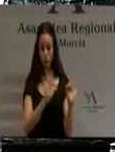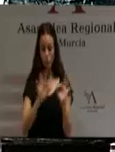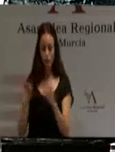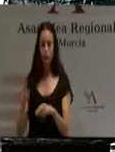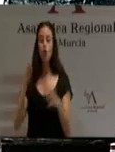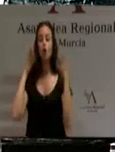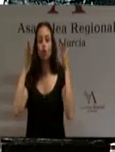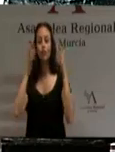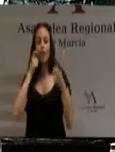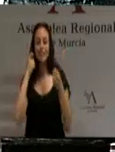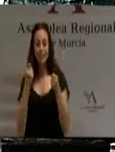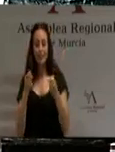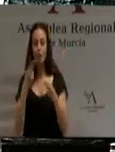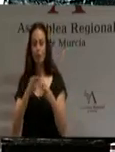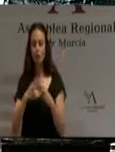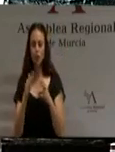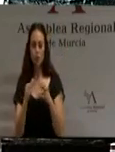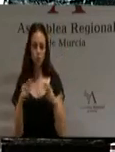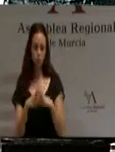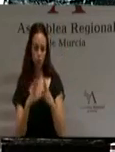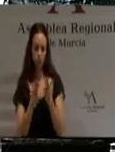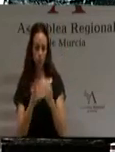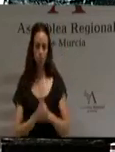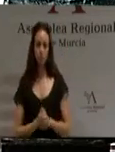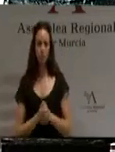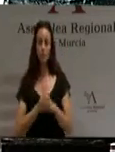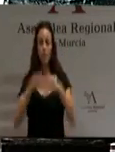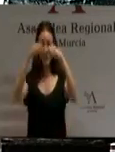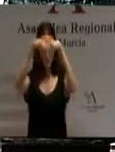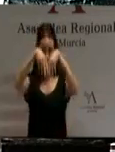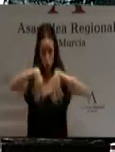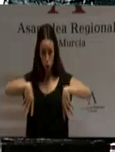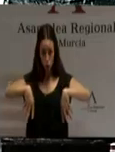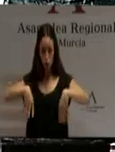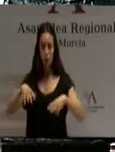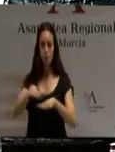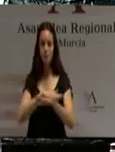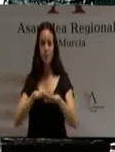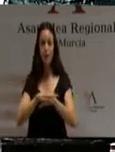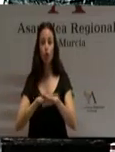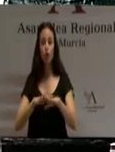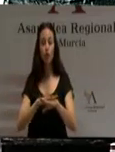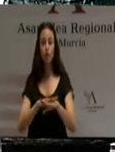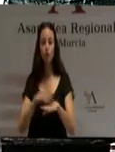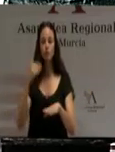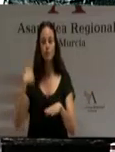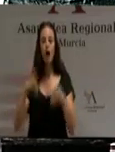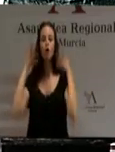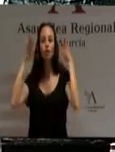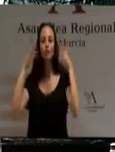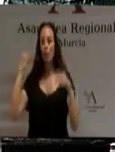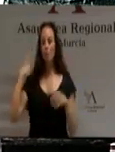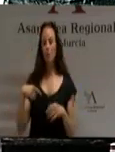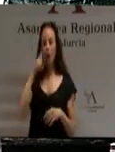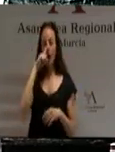Sanidad y Política Social. Con esta estructura, el Gobierno regional vuelve a tener el mismo número de consejerías del año